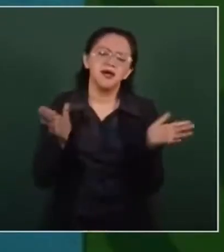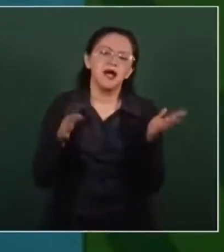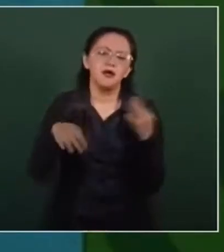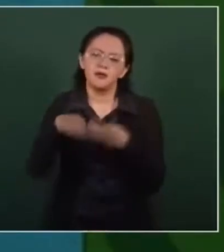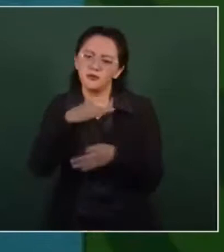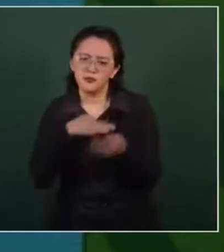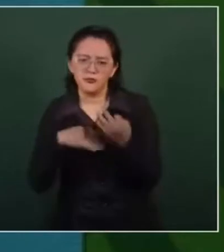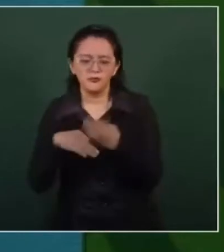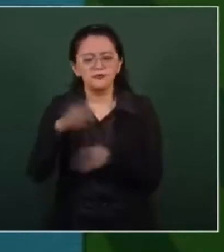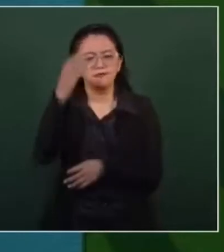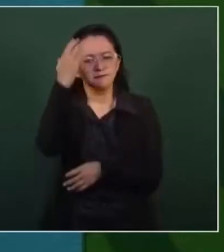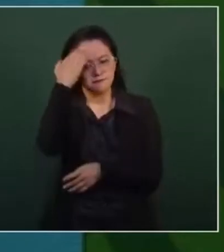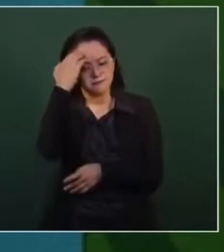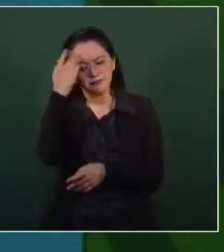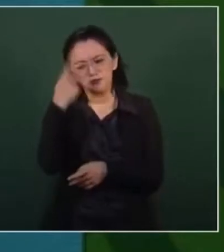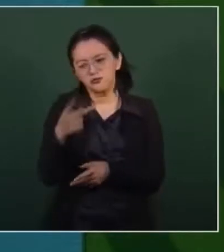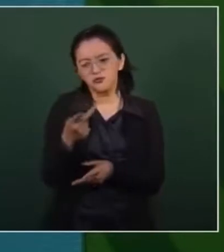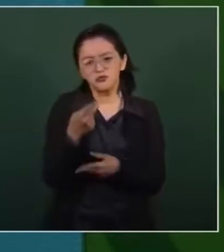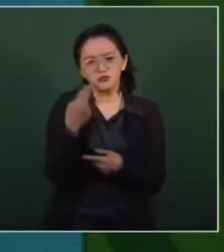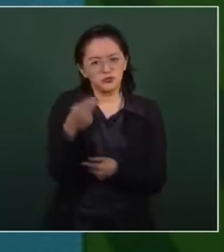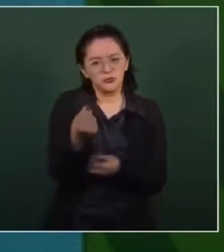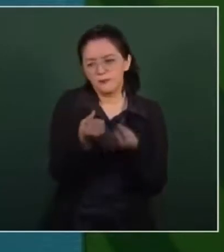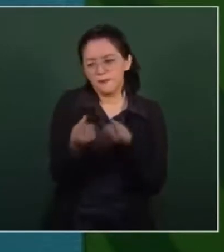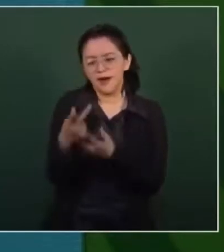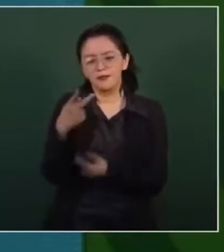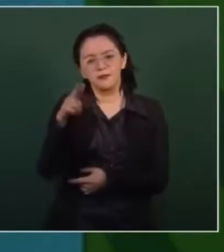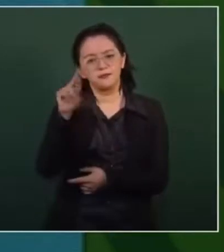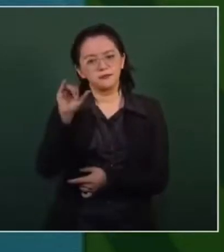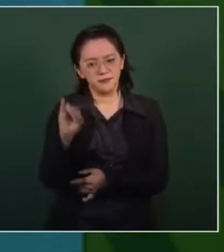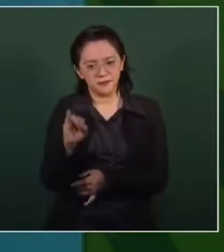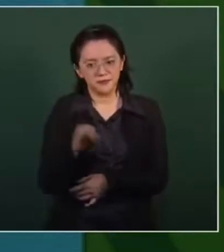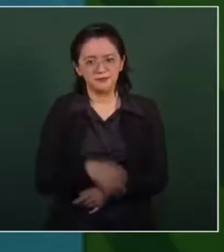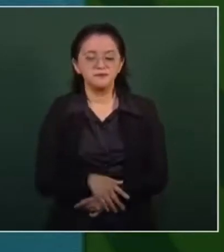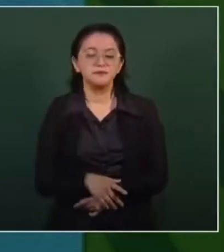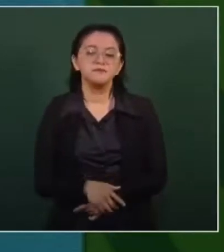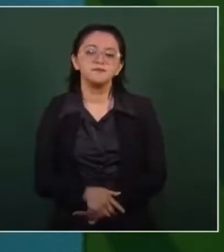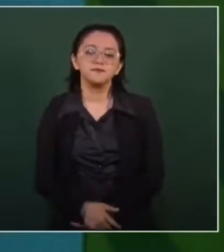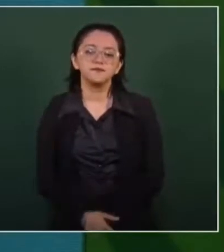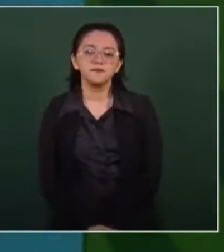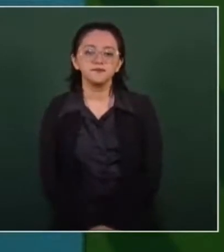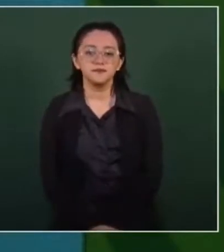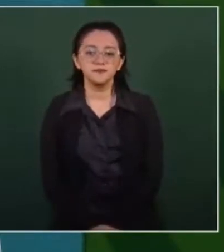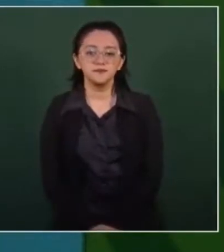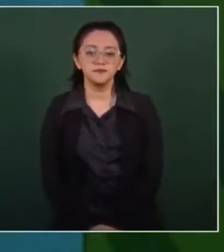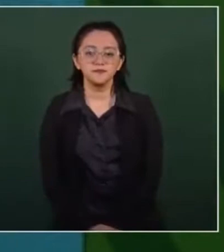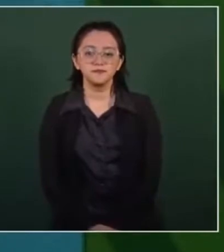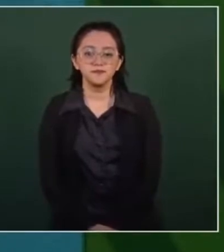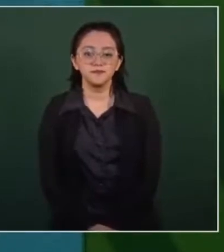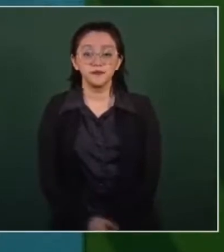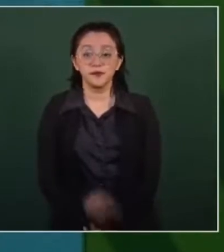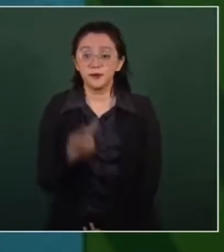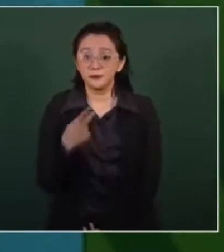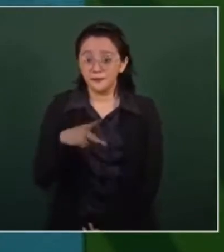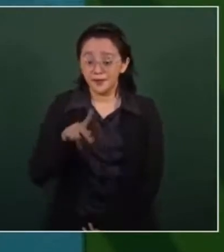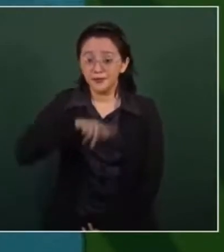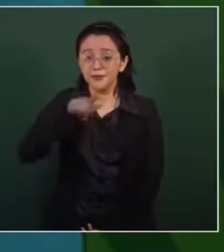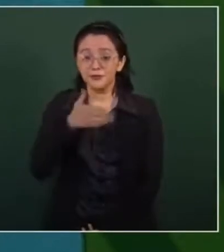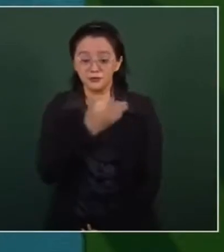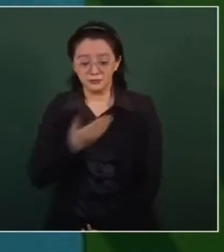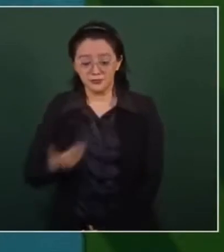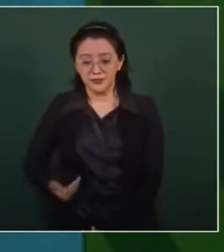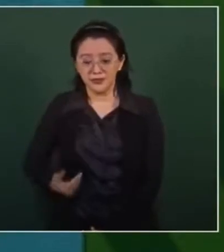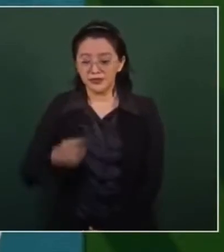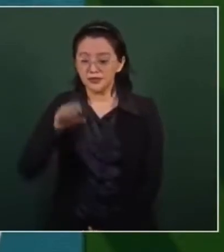tiene una gran oportunidad de cambiar su papel en la historia y si acompaña a la reforma en materia eléctrica que envió el gobierno federal